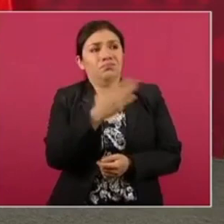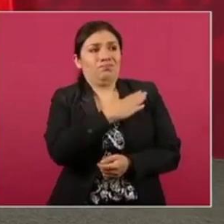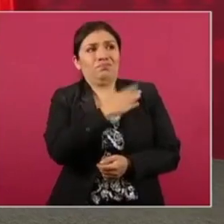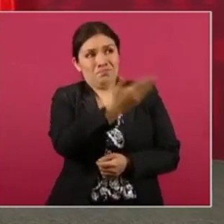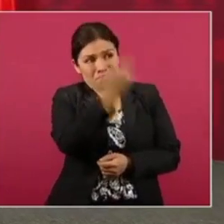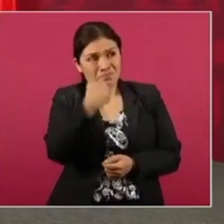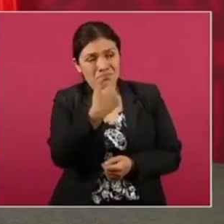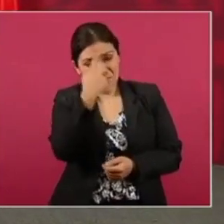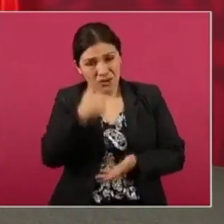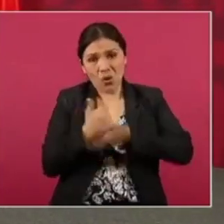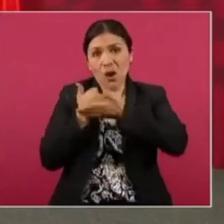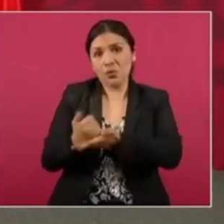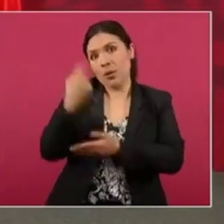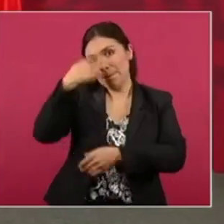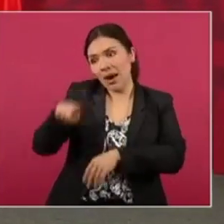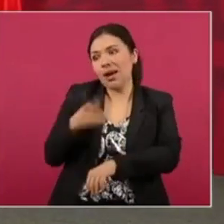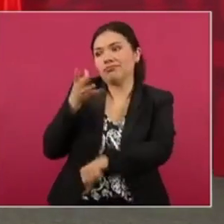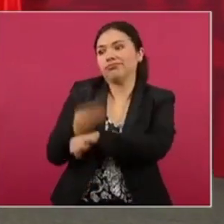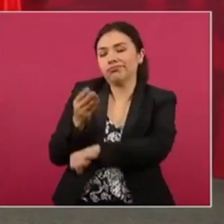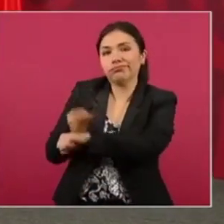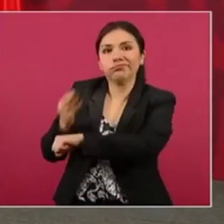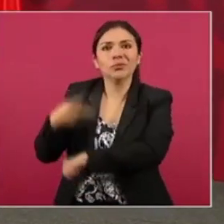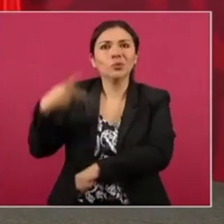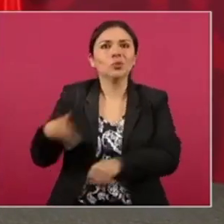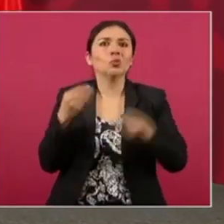para reparar los daños